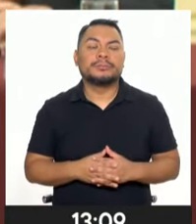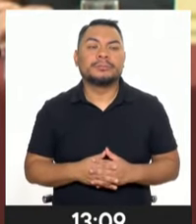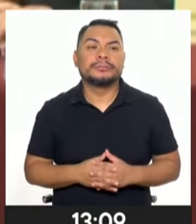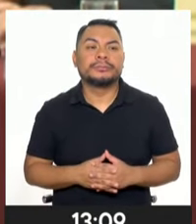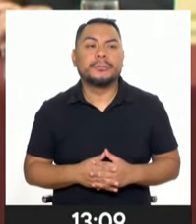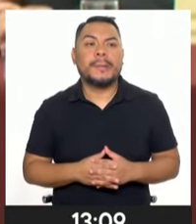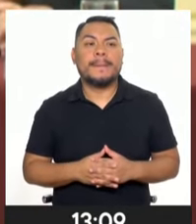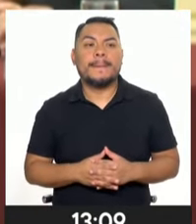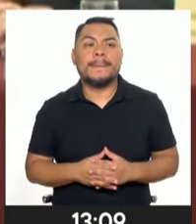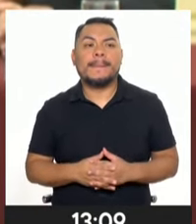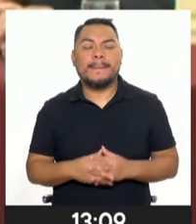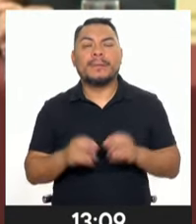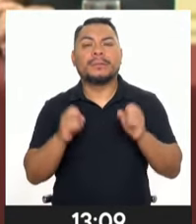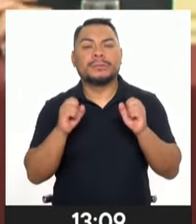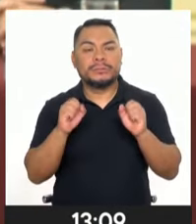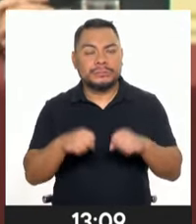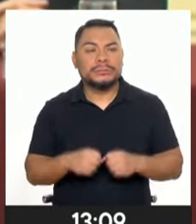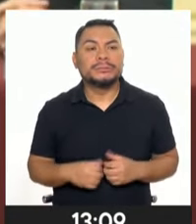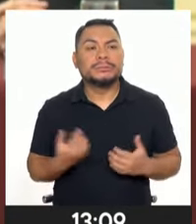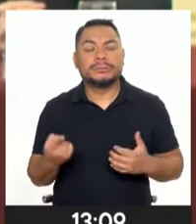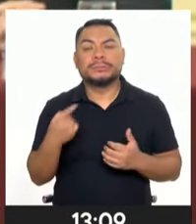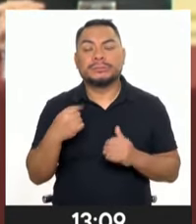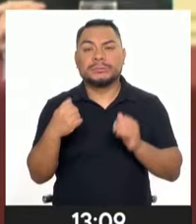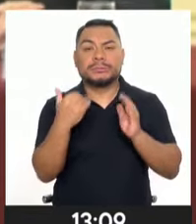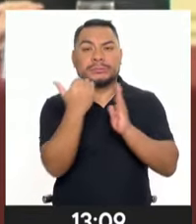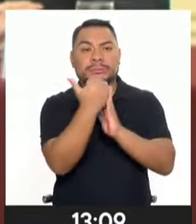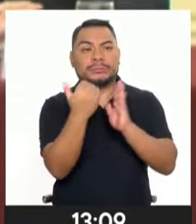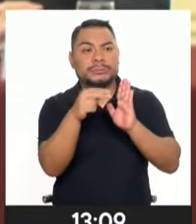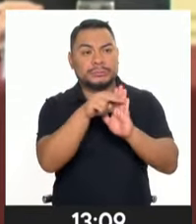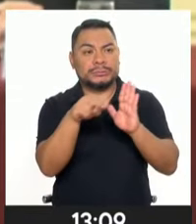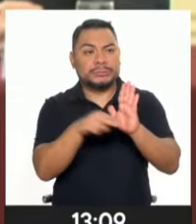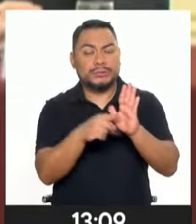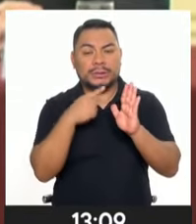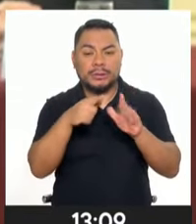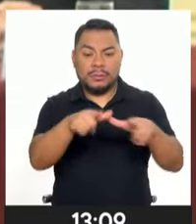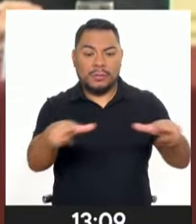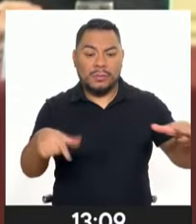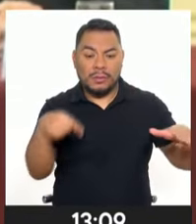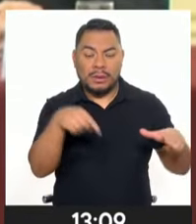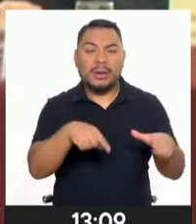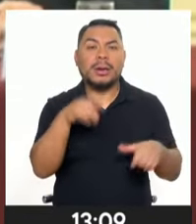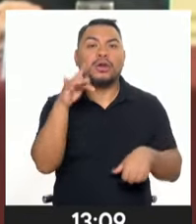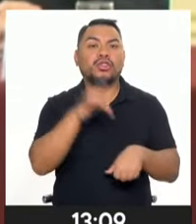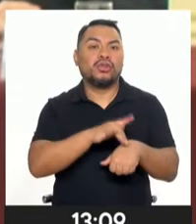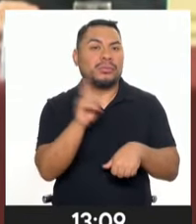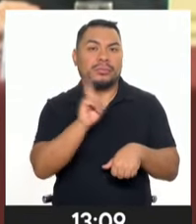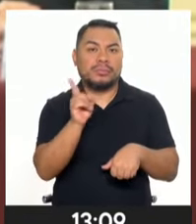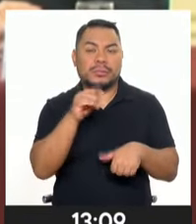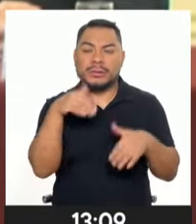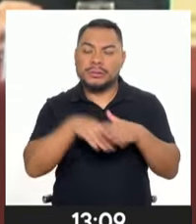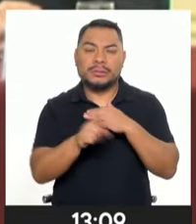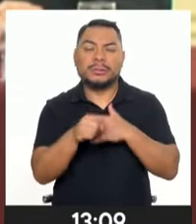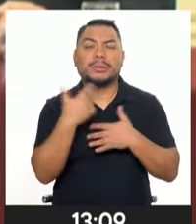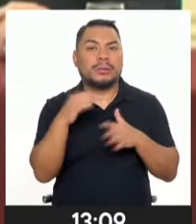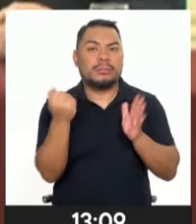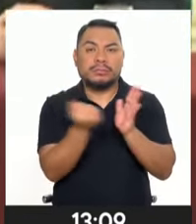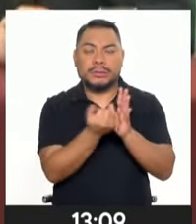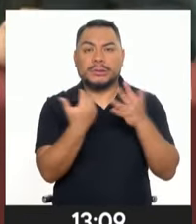Sí, mire, la ordenanza de intangibilidad es absoluta, o sea, es delito